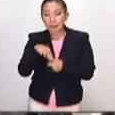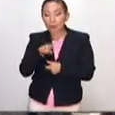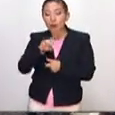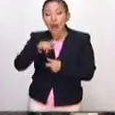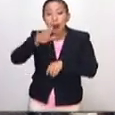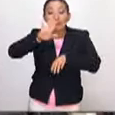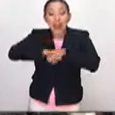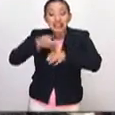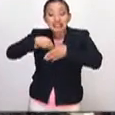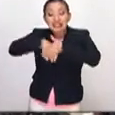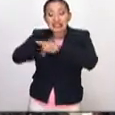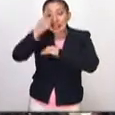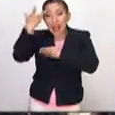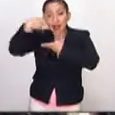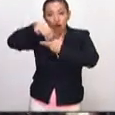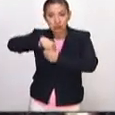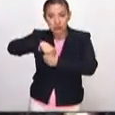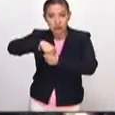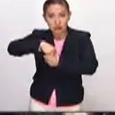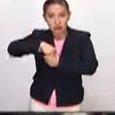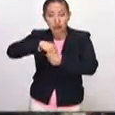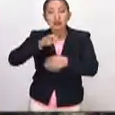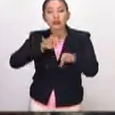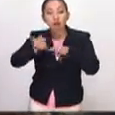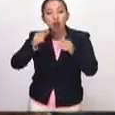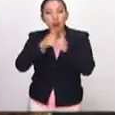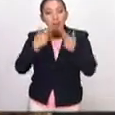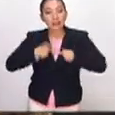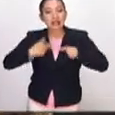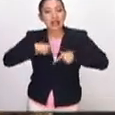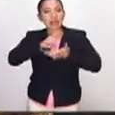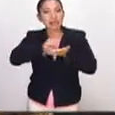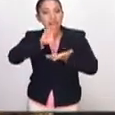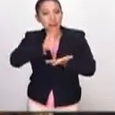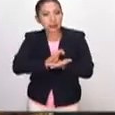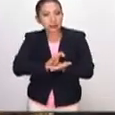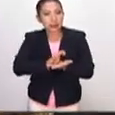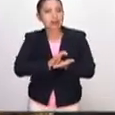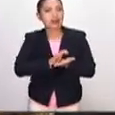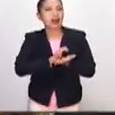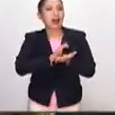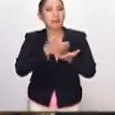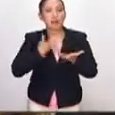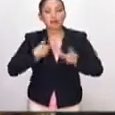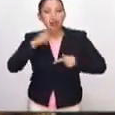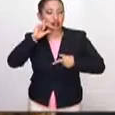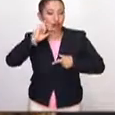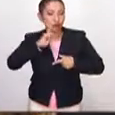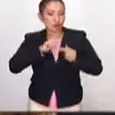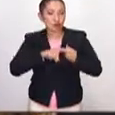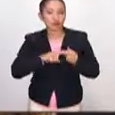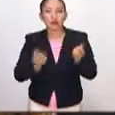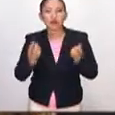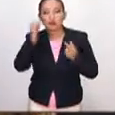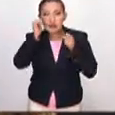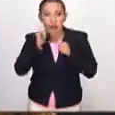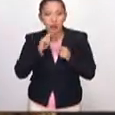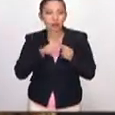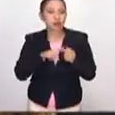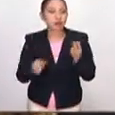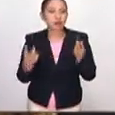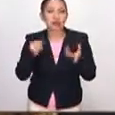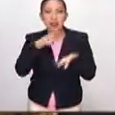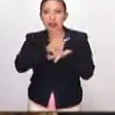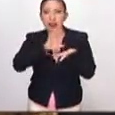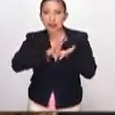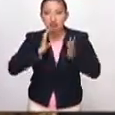Munal más accesible e inclusivo. Entonces, trabajamos con personas con discapacidad, personas sordas, ciegas,